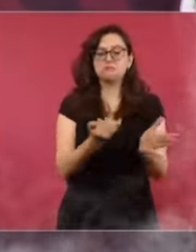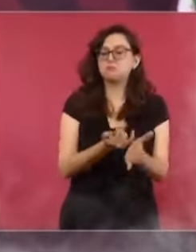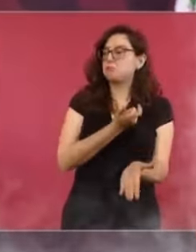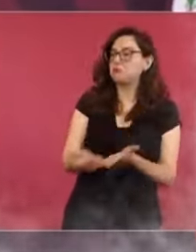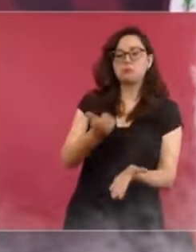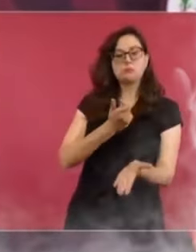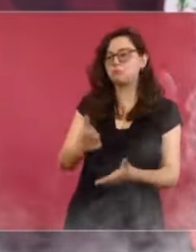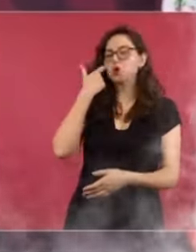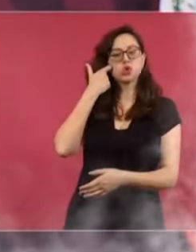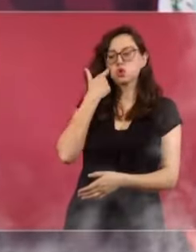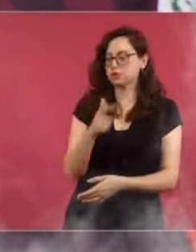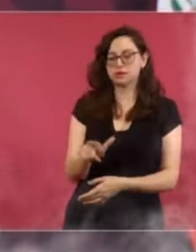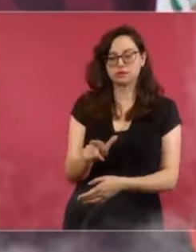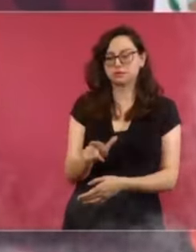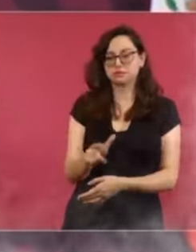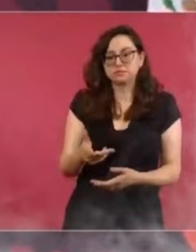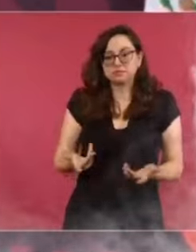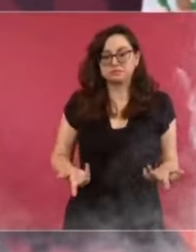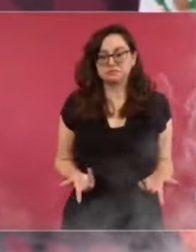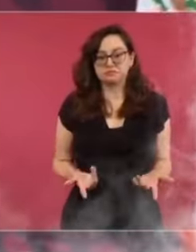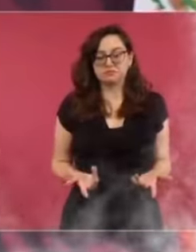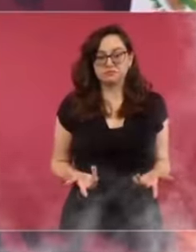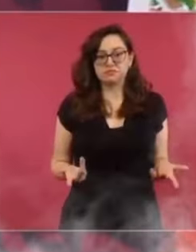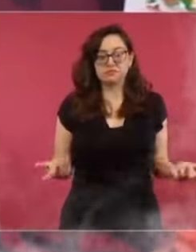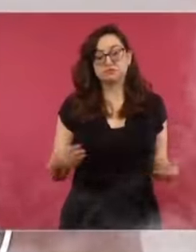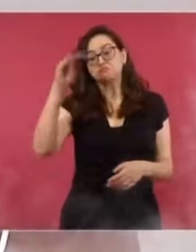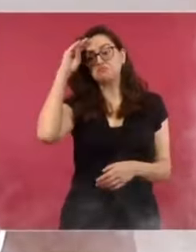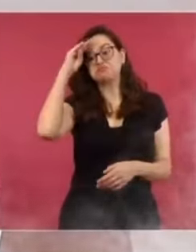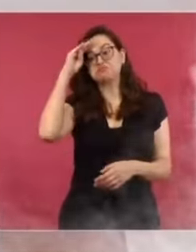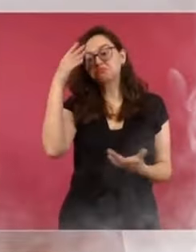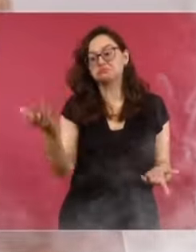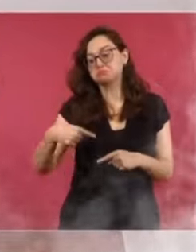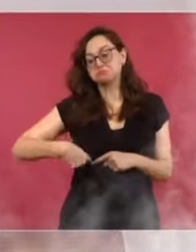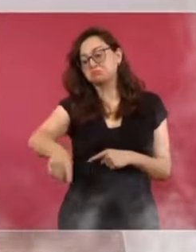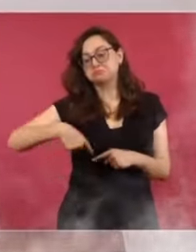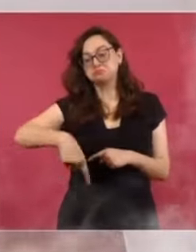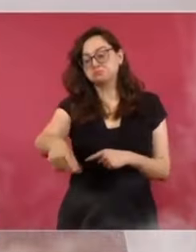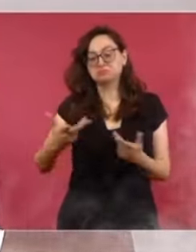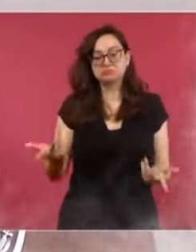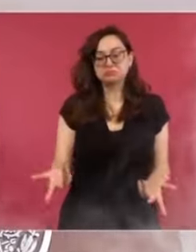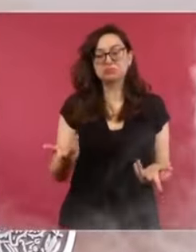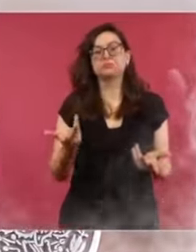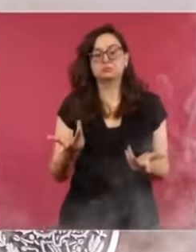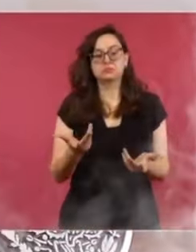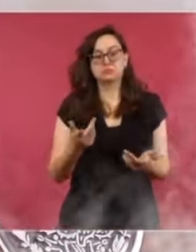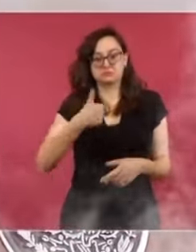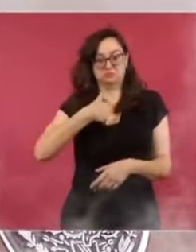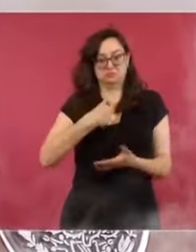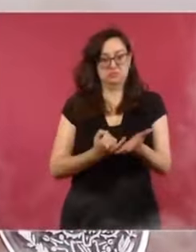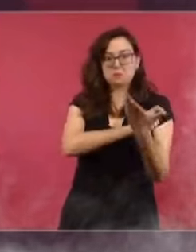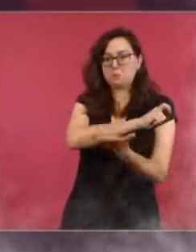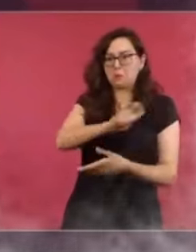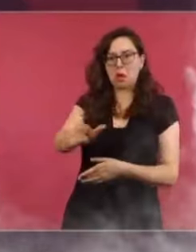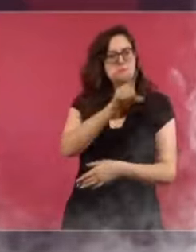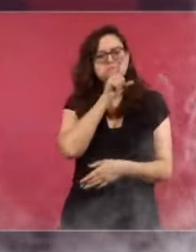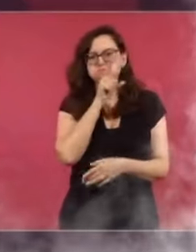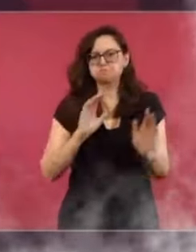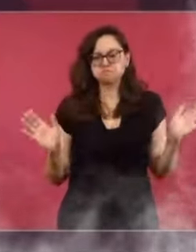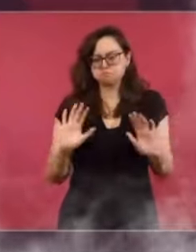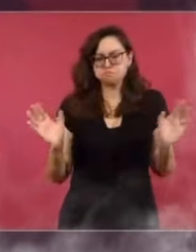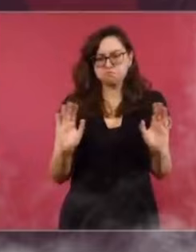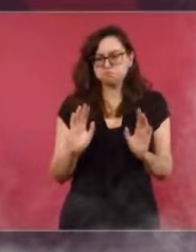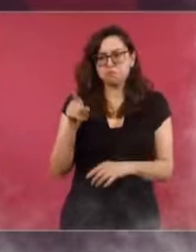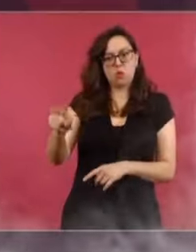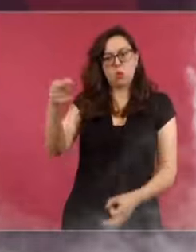que ya ni siquiera se va a resolver en el Ejecutivo, sino ya está en el Poder Judicial. Van a ser los